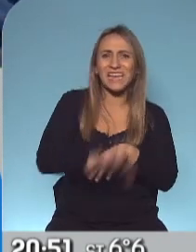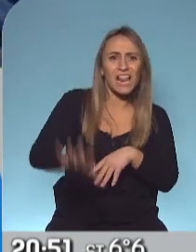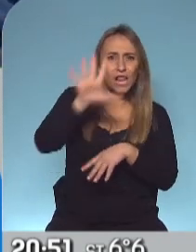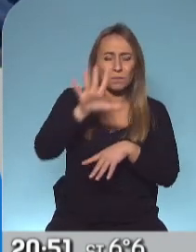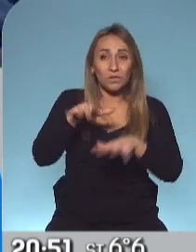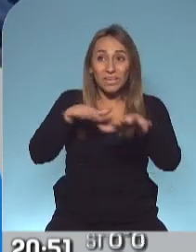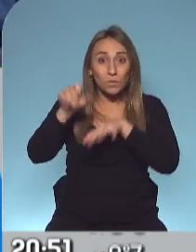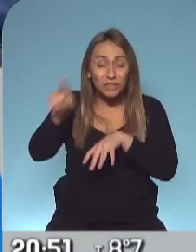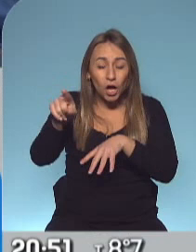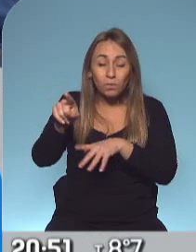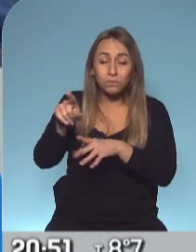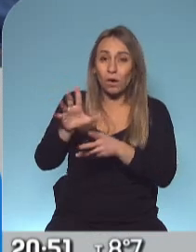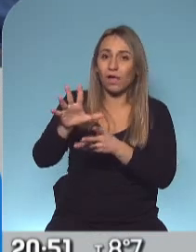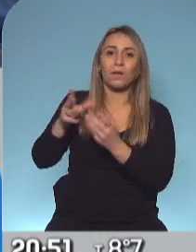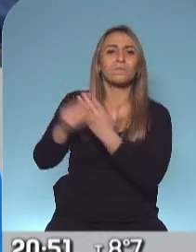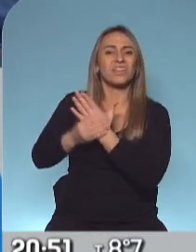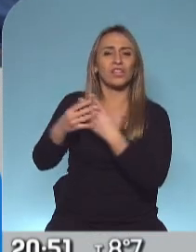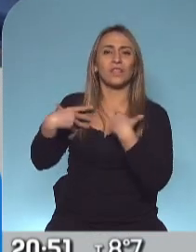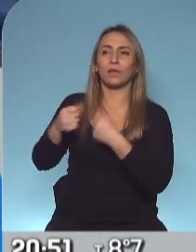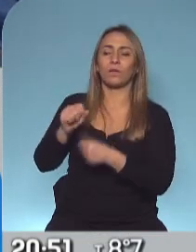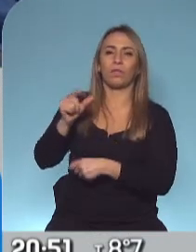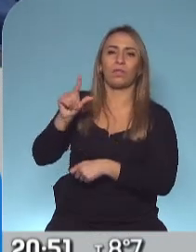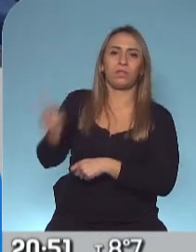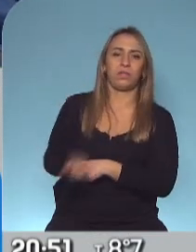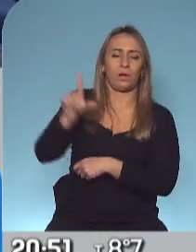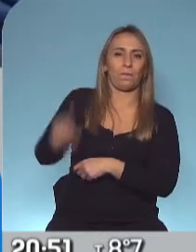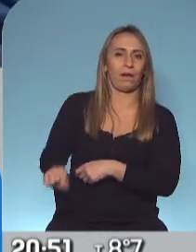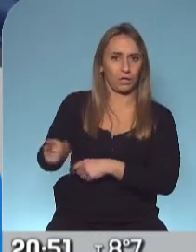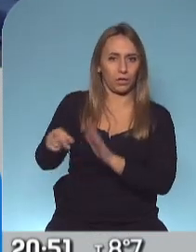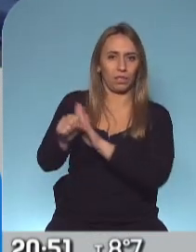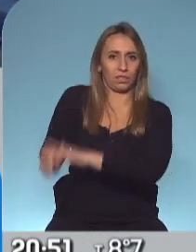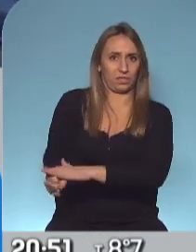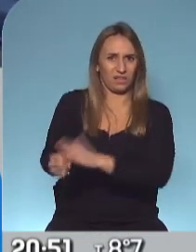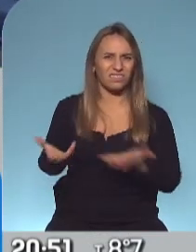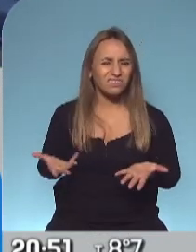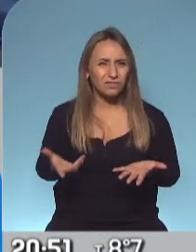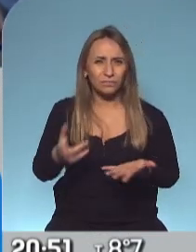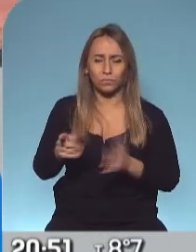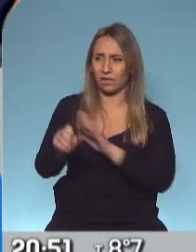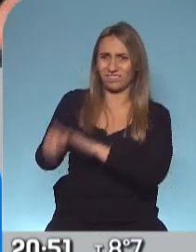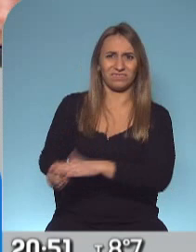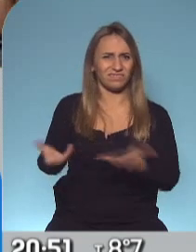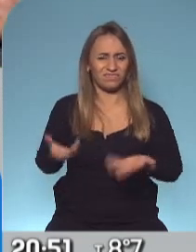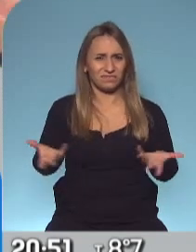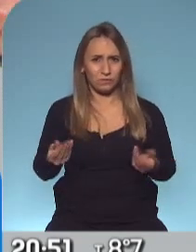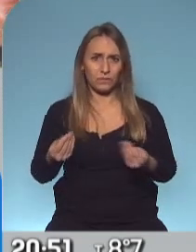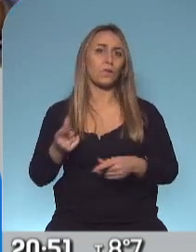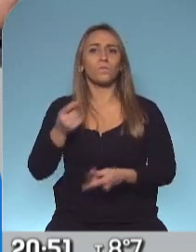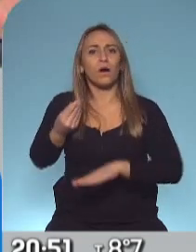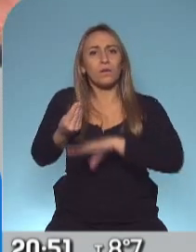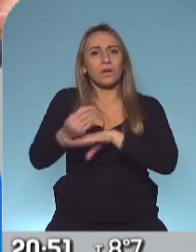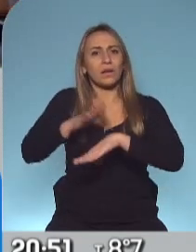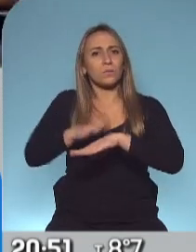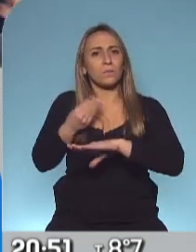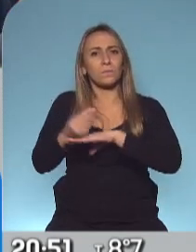esa cartera se pone a disposición o se pone como principal funcionario alguien que no tiene antecedentes, que básicamente tiene una